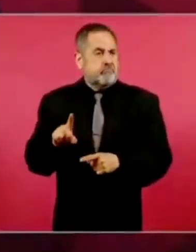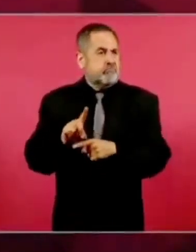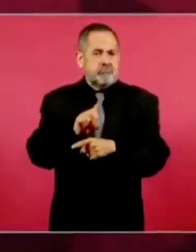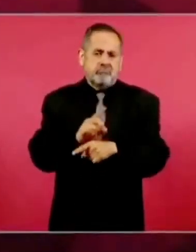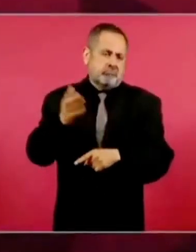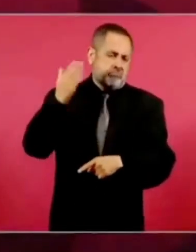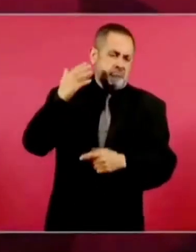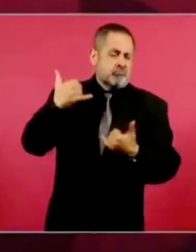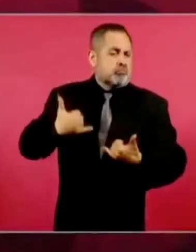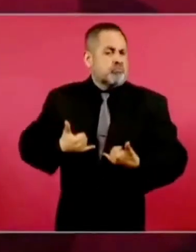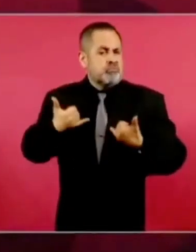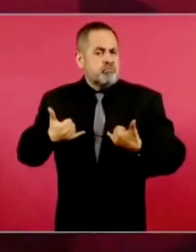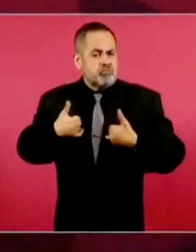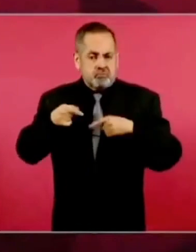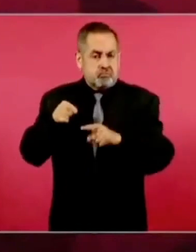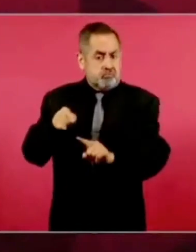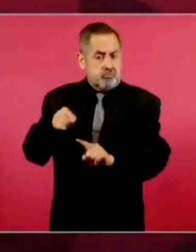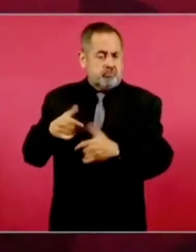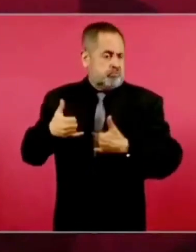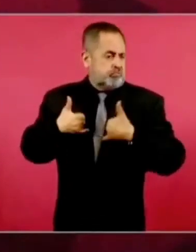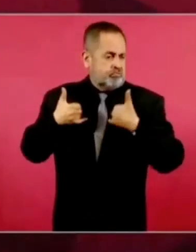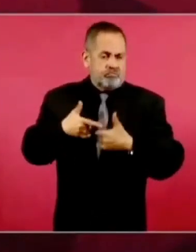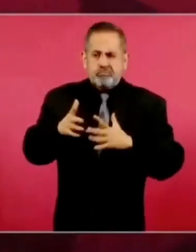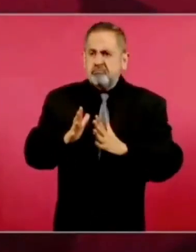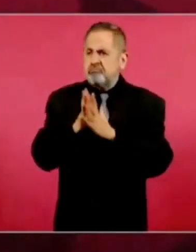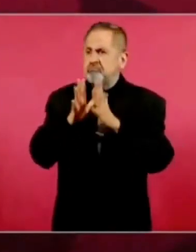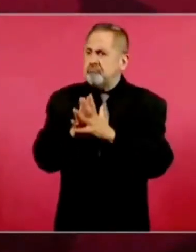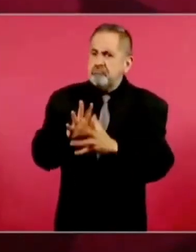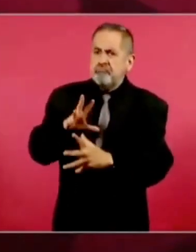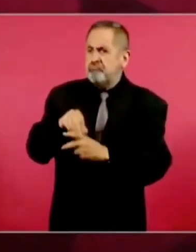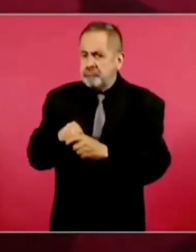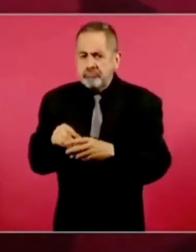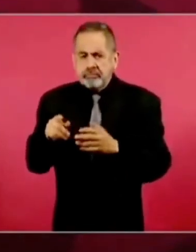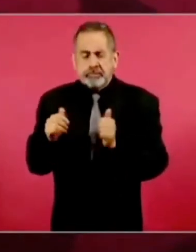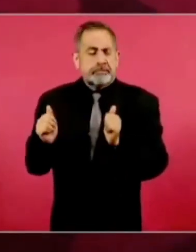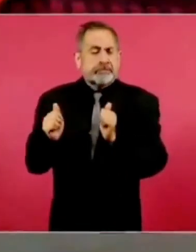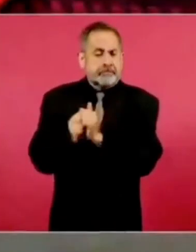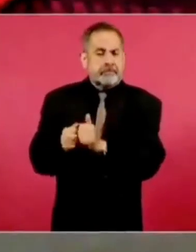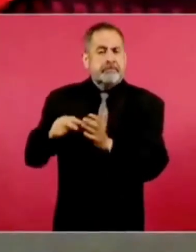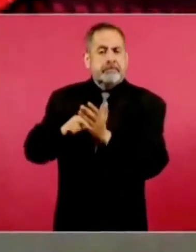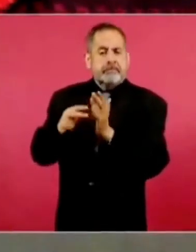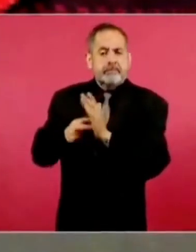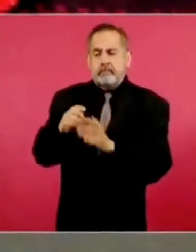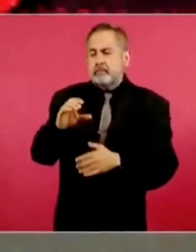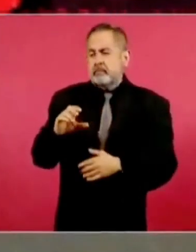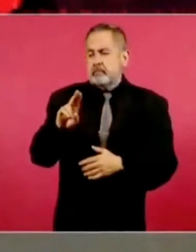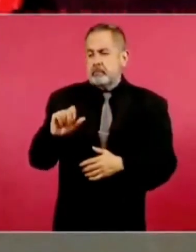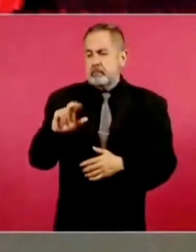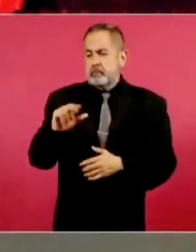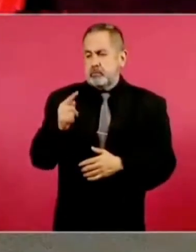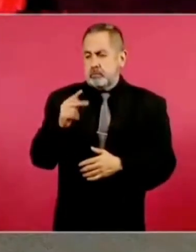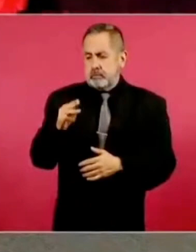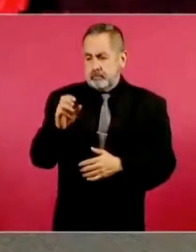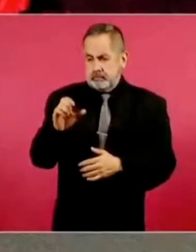participó al lado del ingeniero Cuauhtémoc Cárdenas,